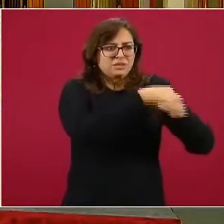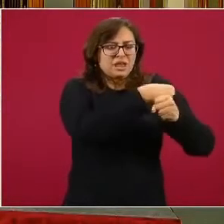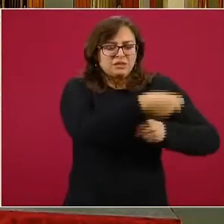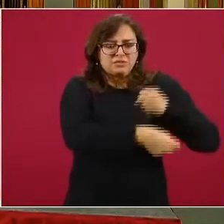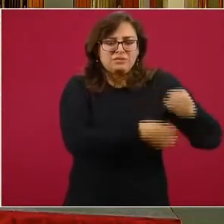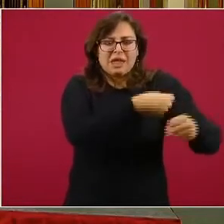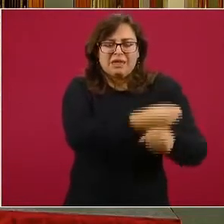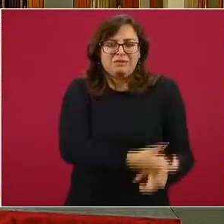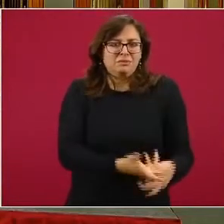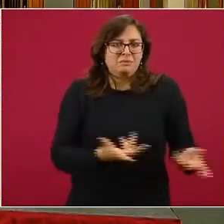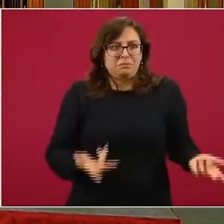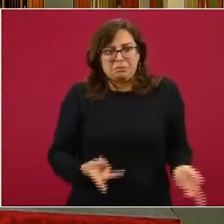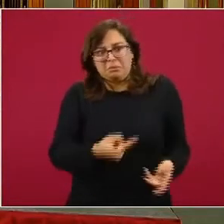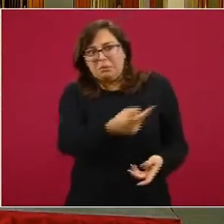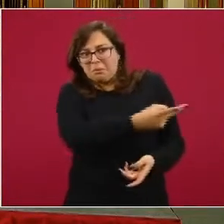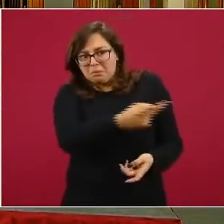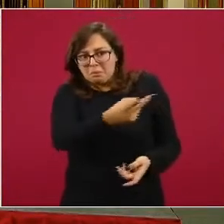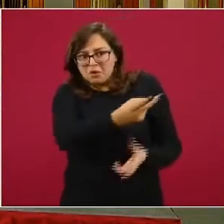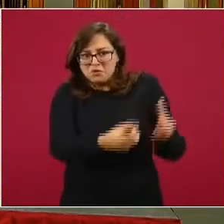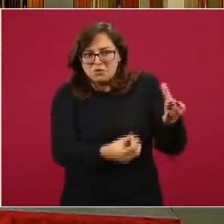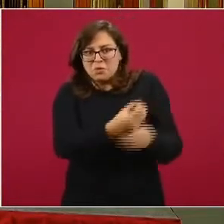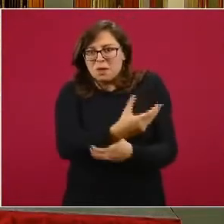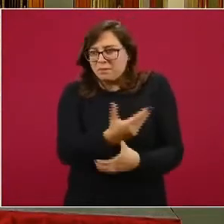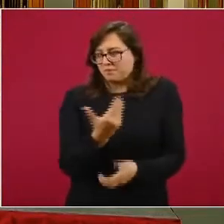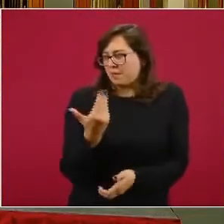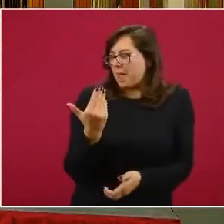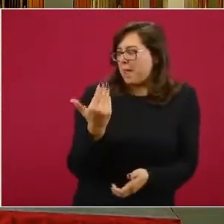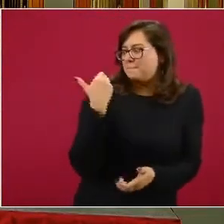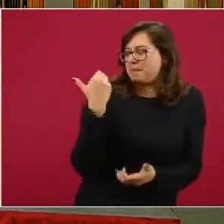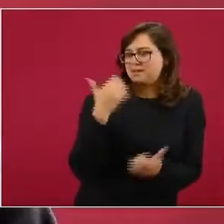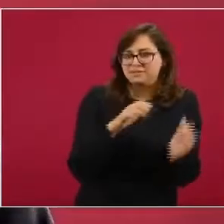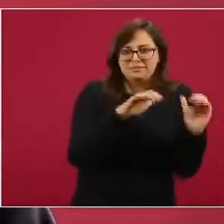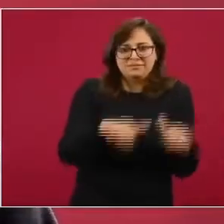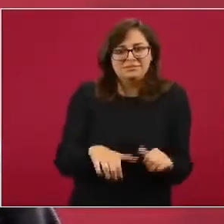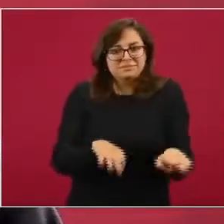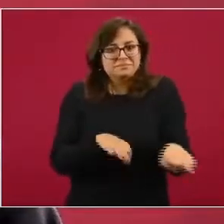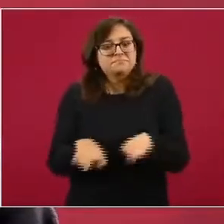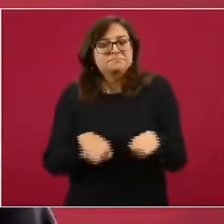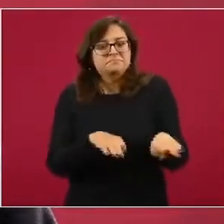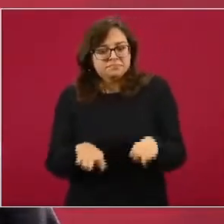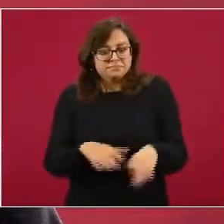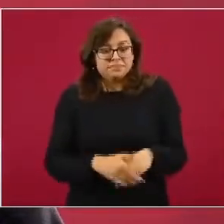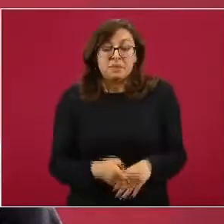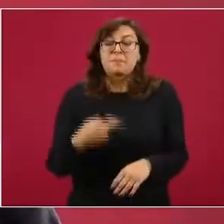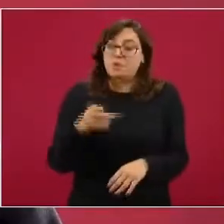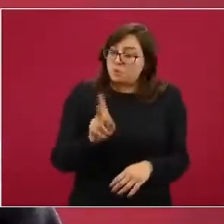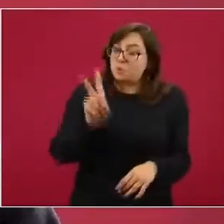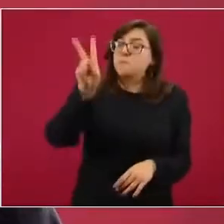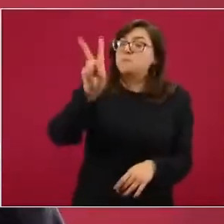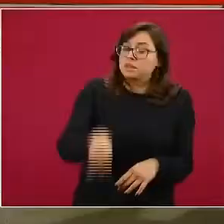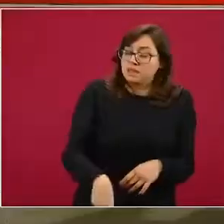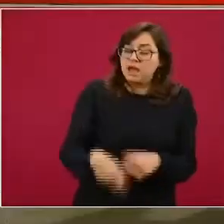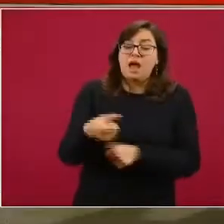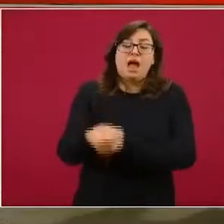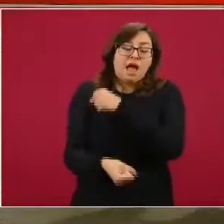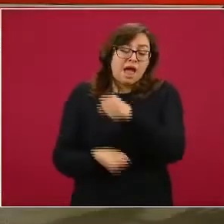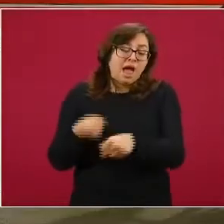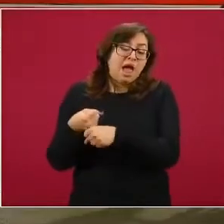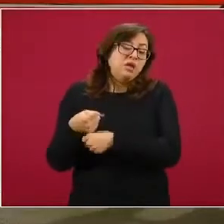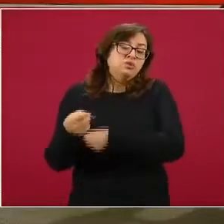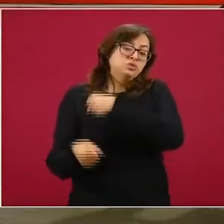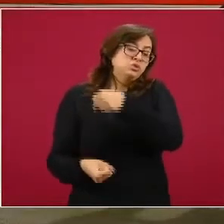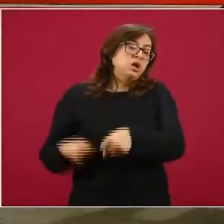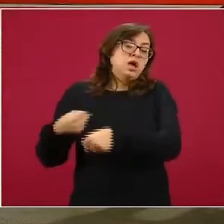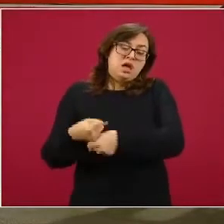omisiones importantes en el sistema federal sanitario, además es no solamente la COFEPRIS como